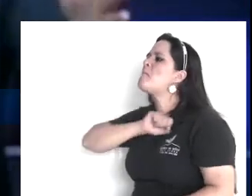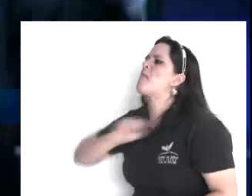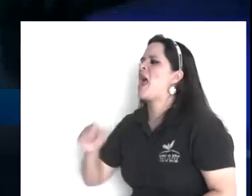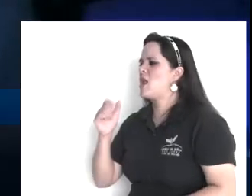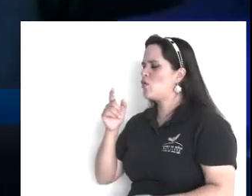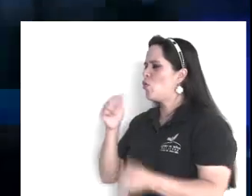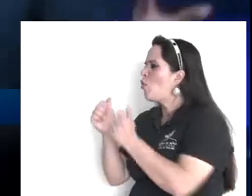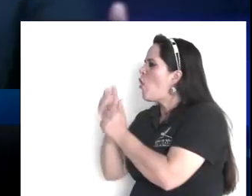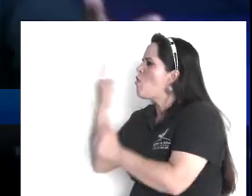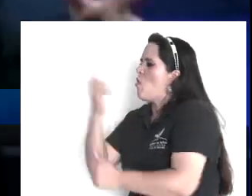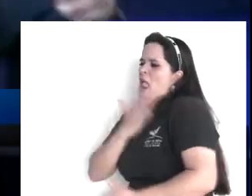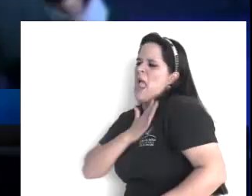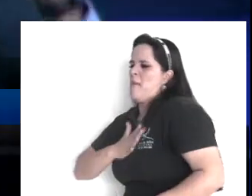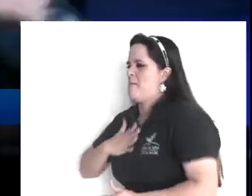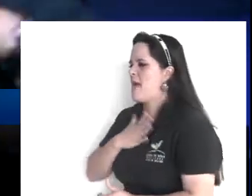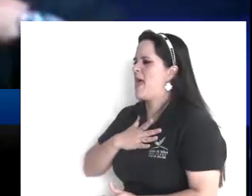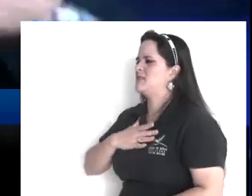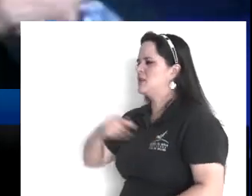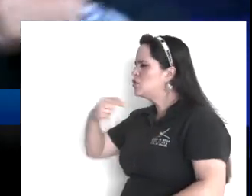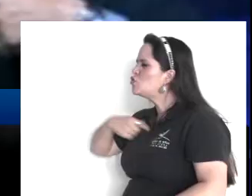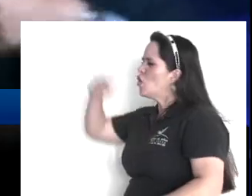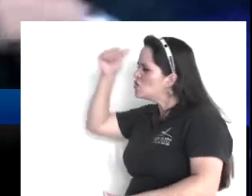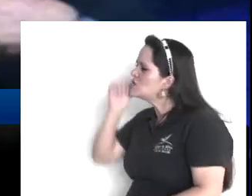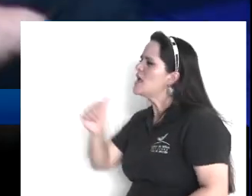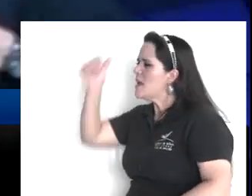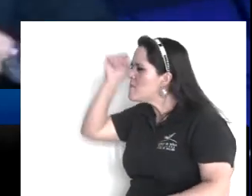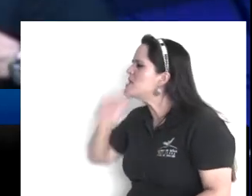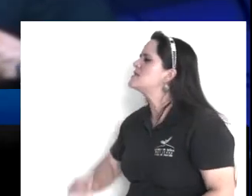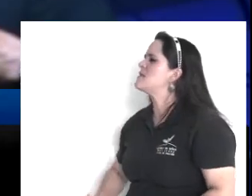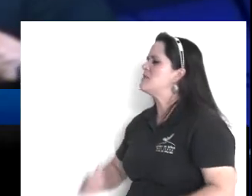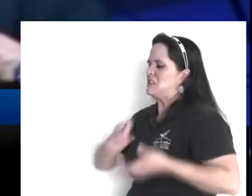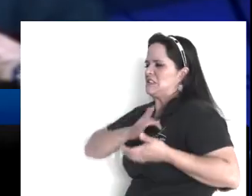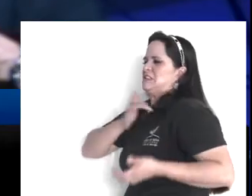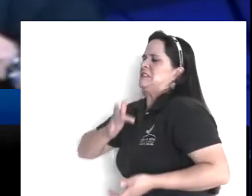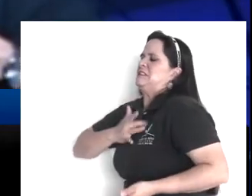hipócrita, rabo verde, yo siempre sentí, en mi corazón,